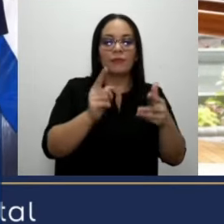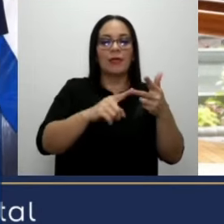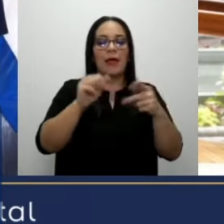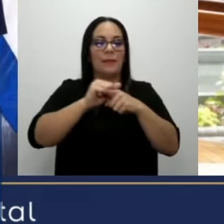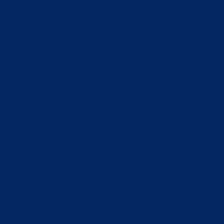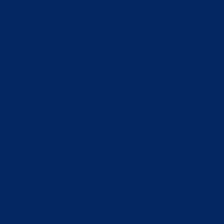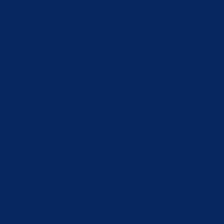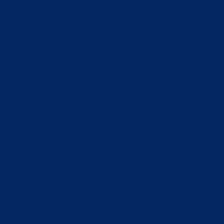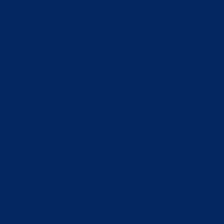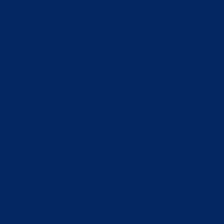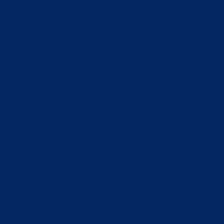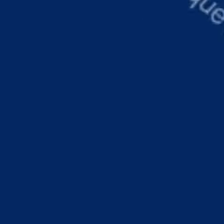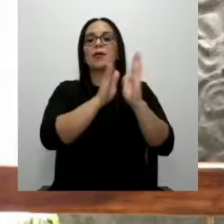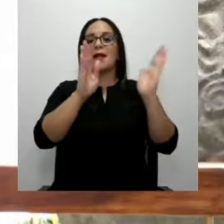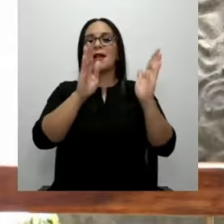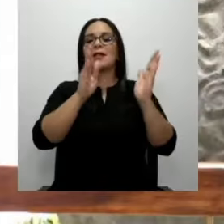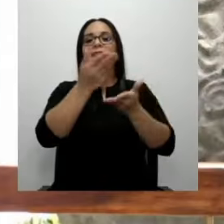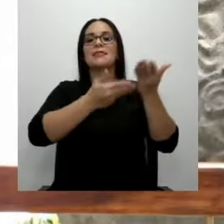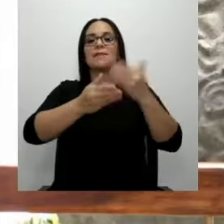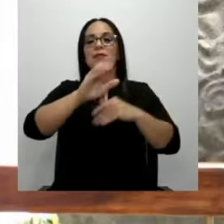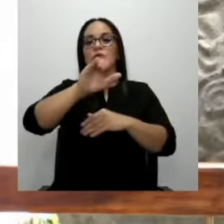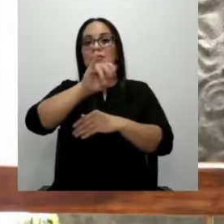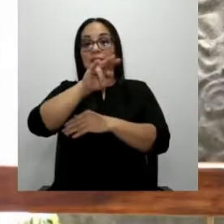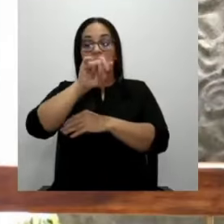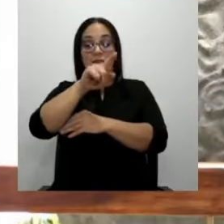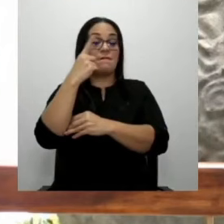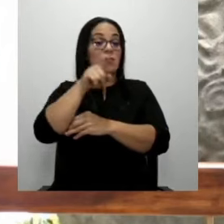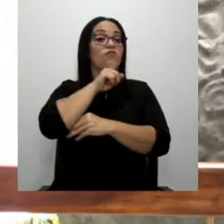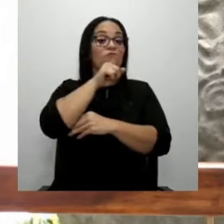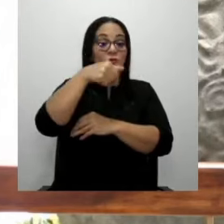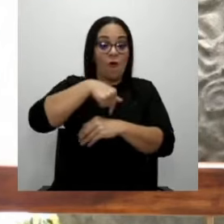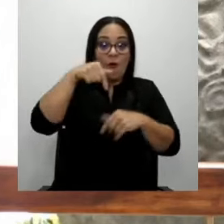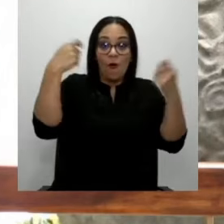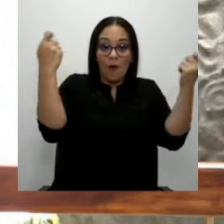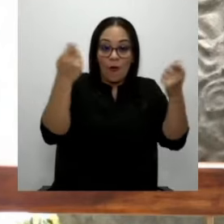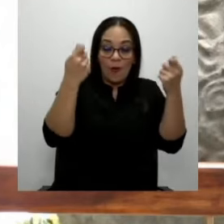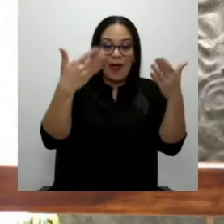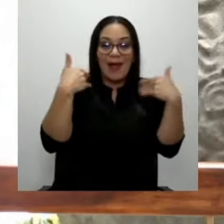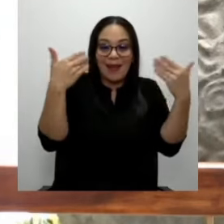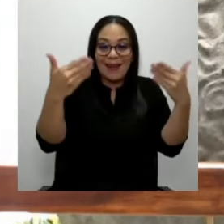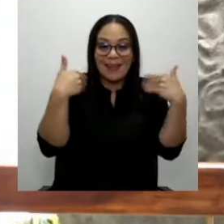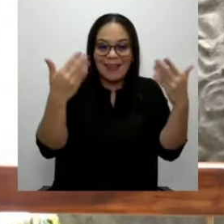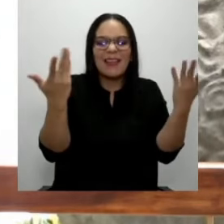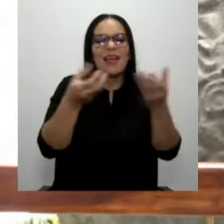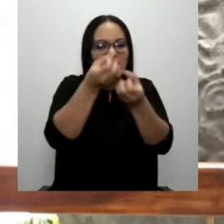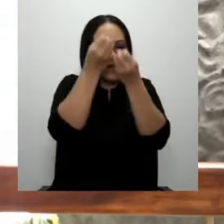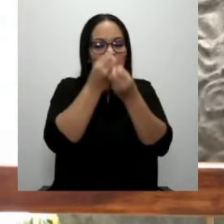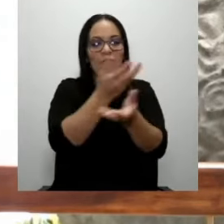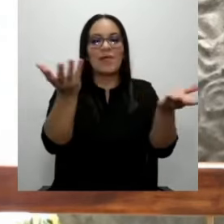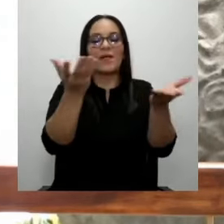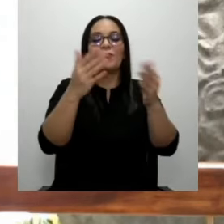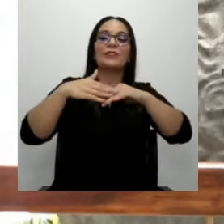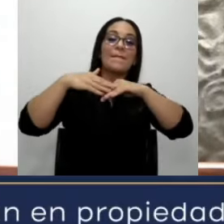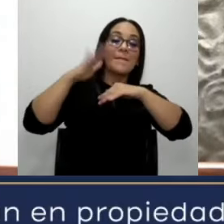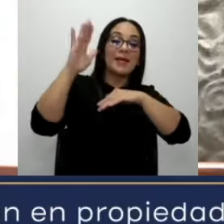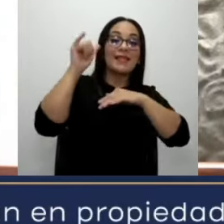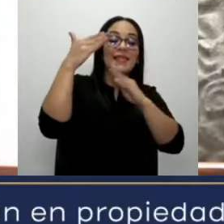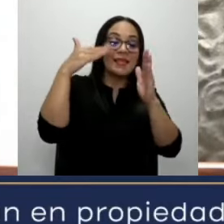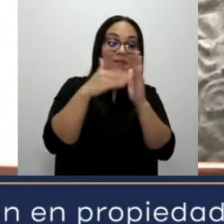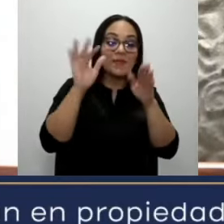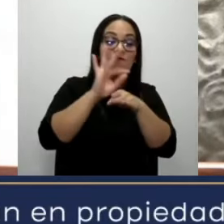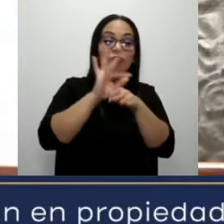los marineros. Hoy con gran alegría le anunciamos a más de 10 mil